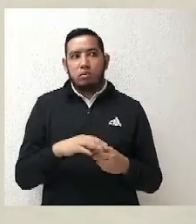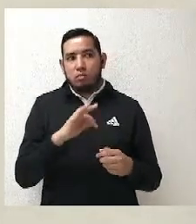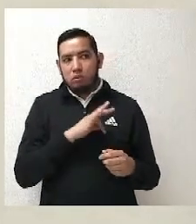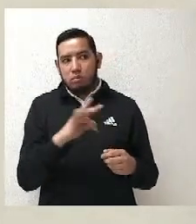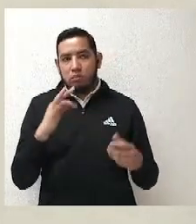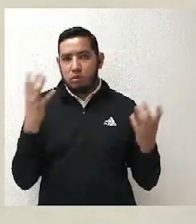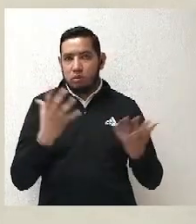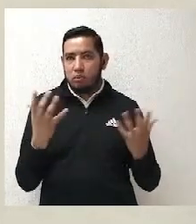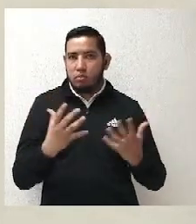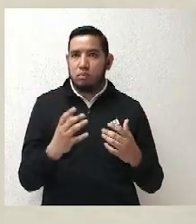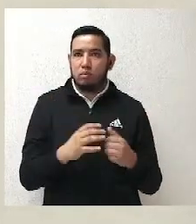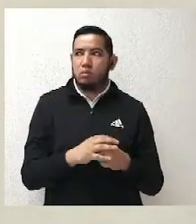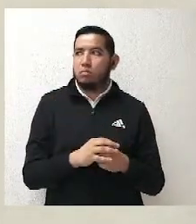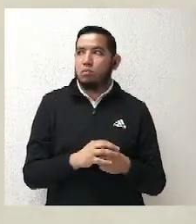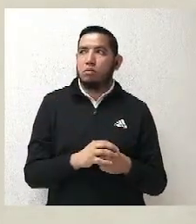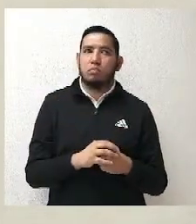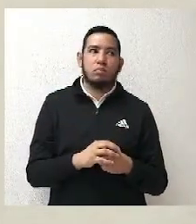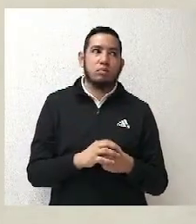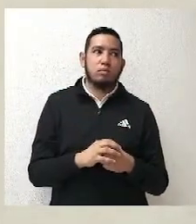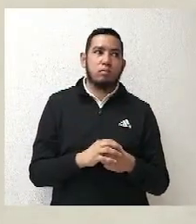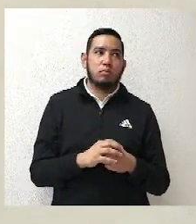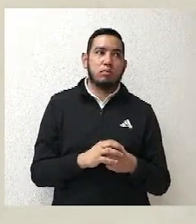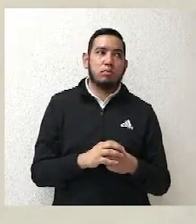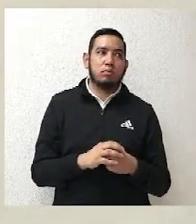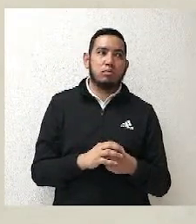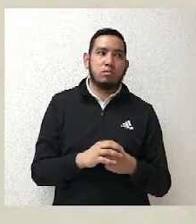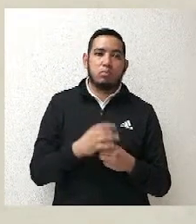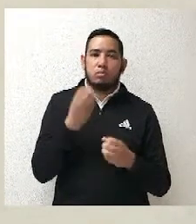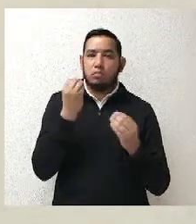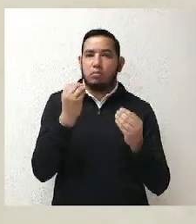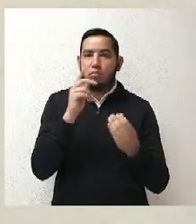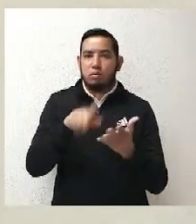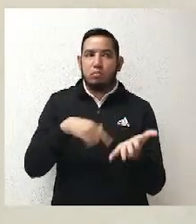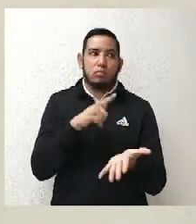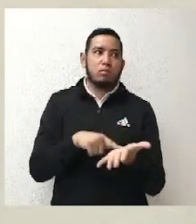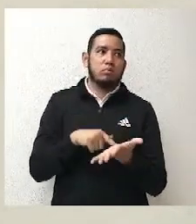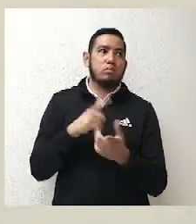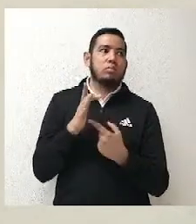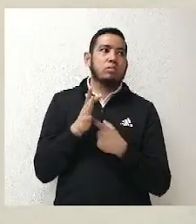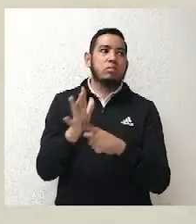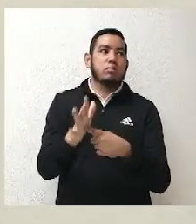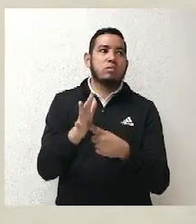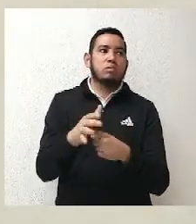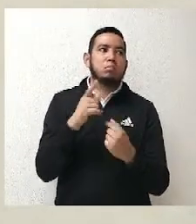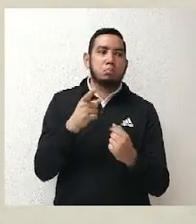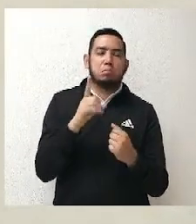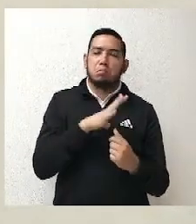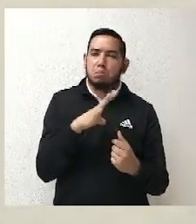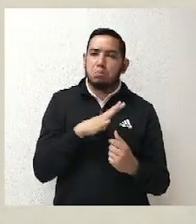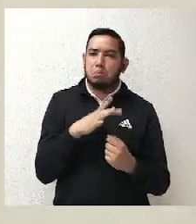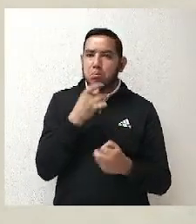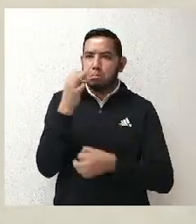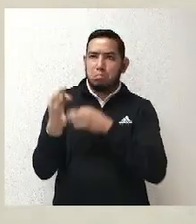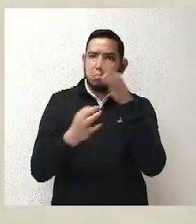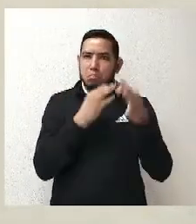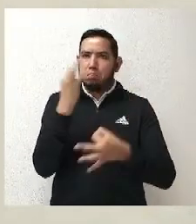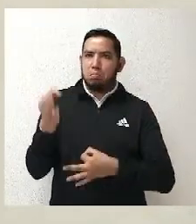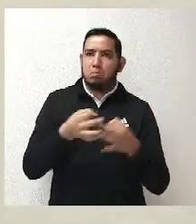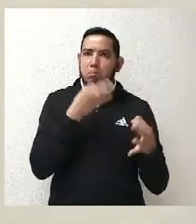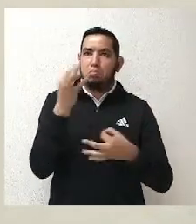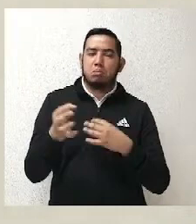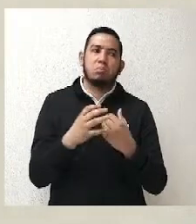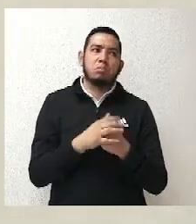compañeros, pero esto enriquece mucho el debate. Al magistrado le gusta mucho discutir los asuntos, le gusta que le demos